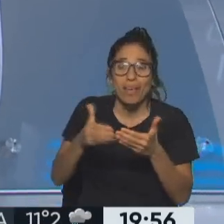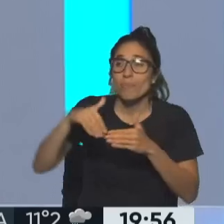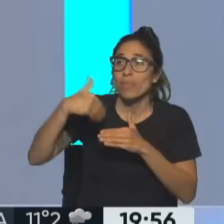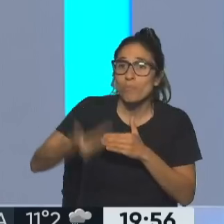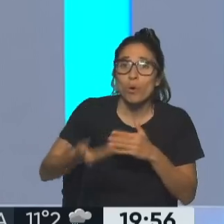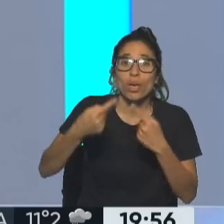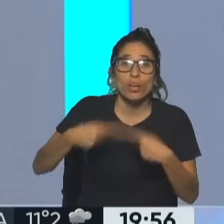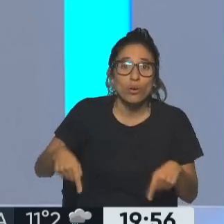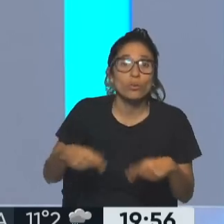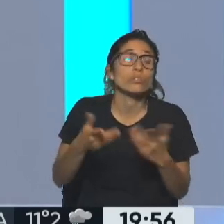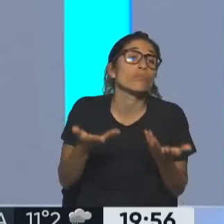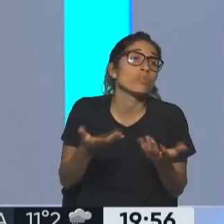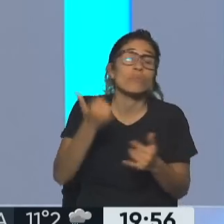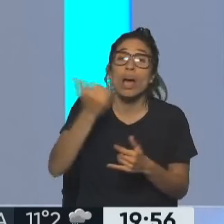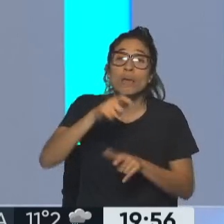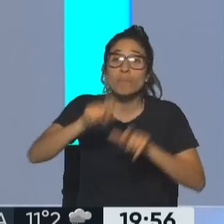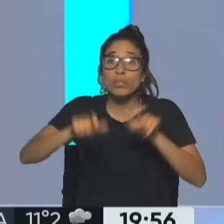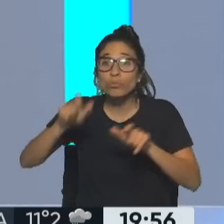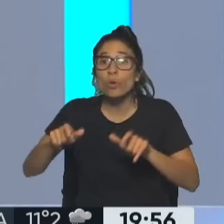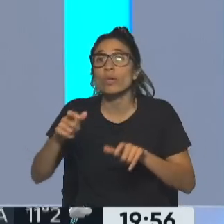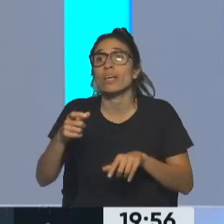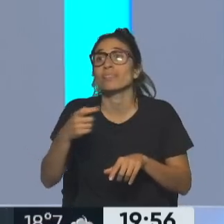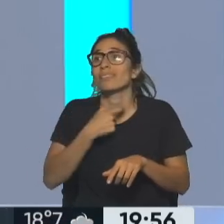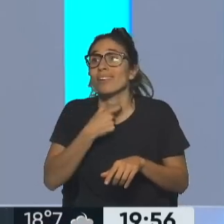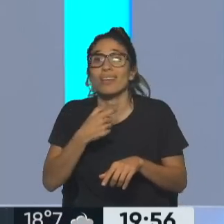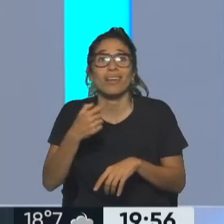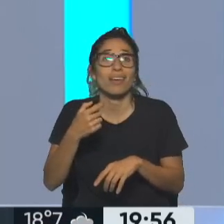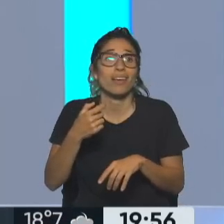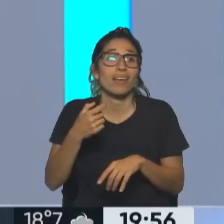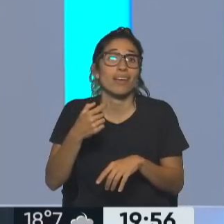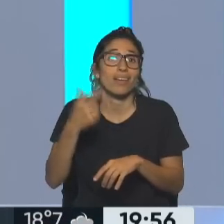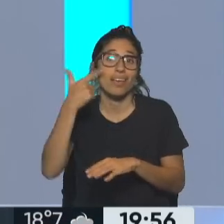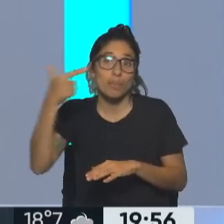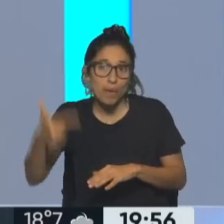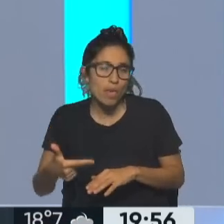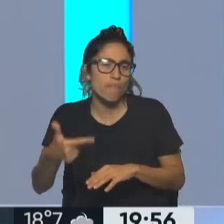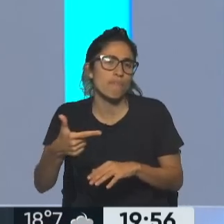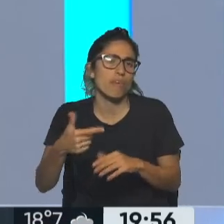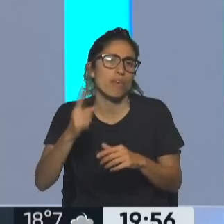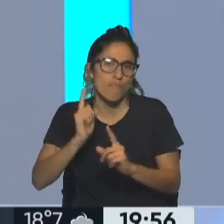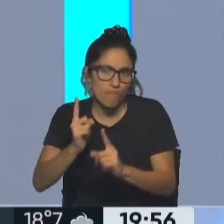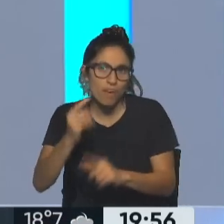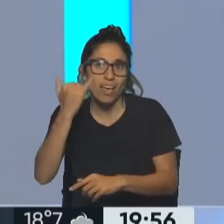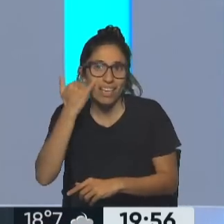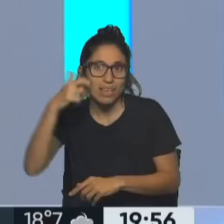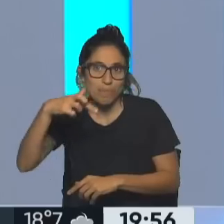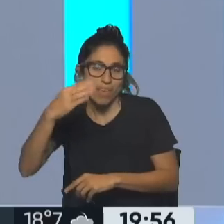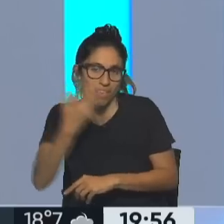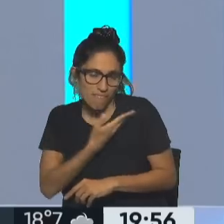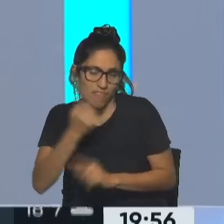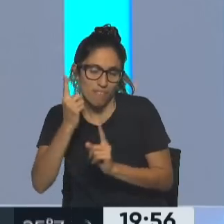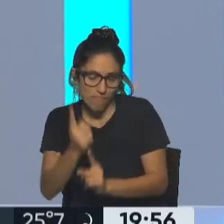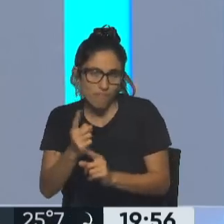pensando que Aerolíneas tiene que existir, que tiene que existir YPF, que tiene que existir la escuela pública, que tiene que existir educación sexual